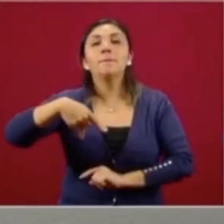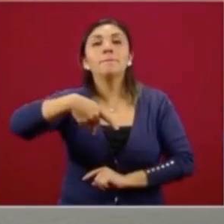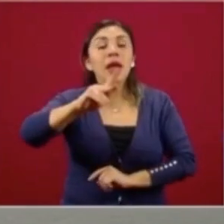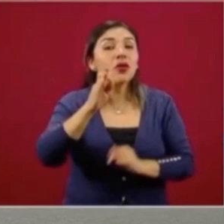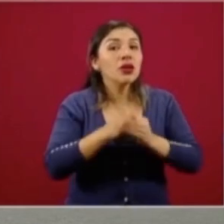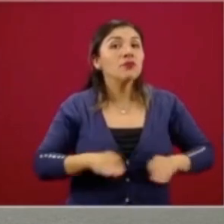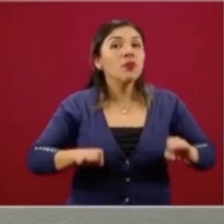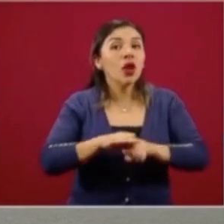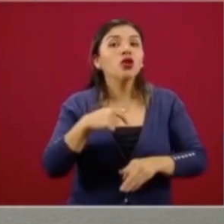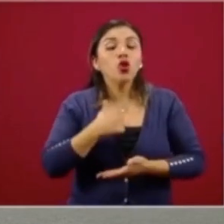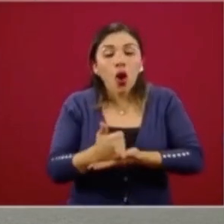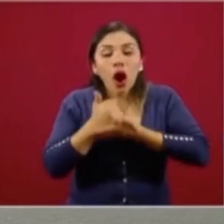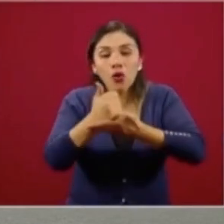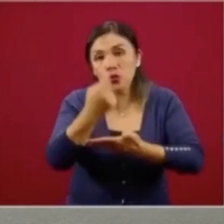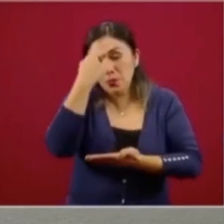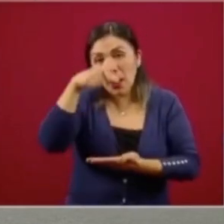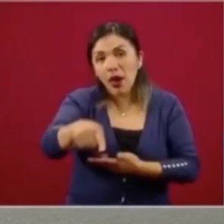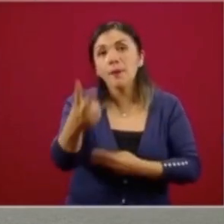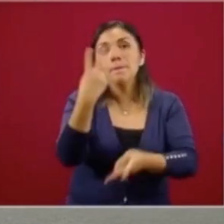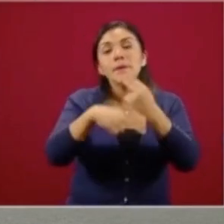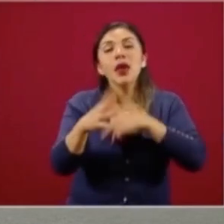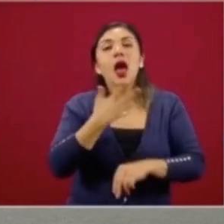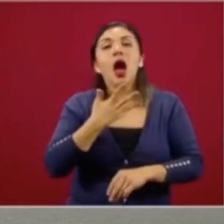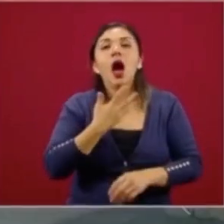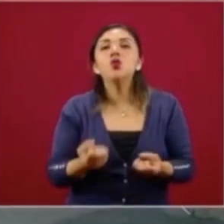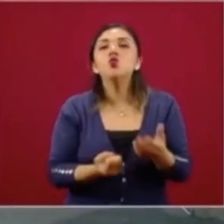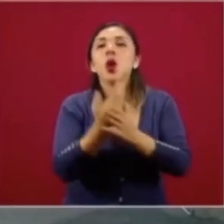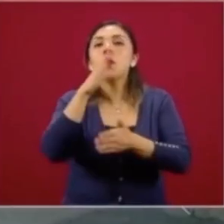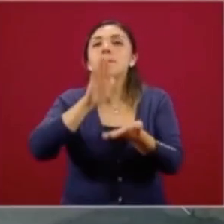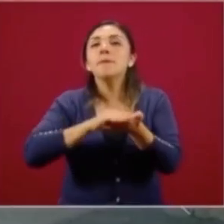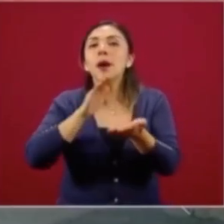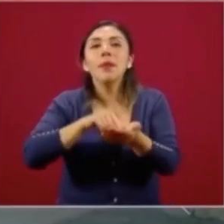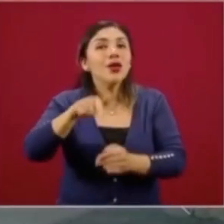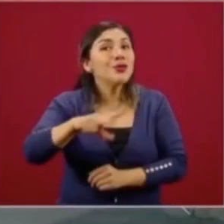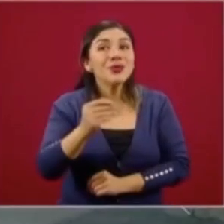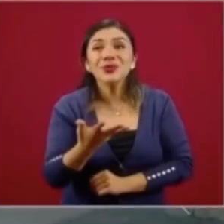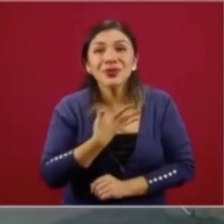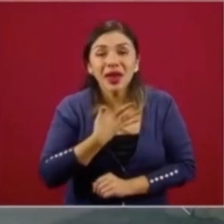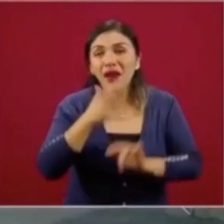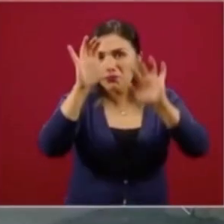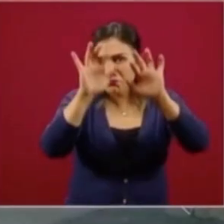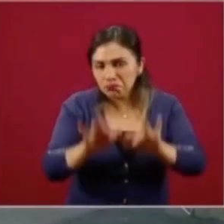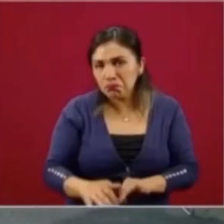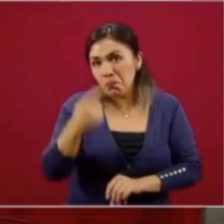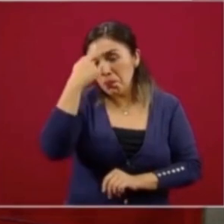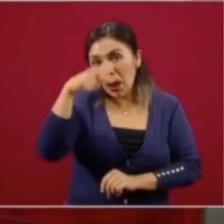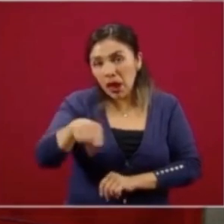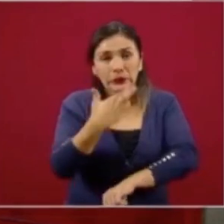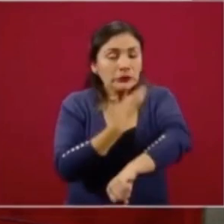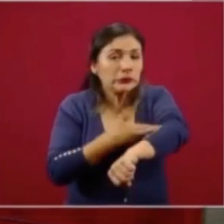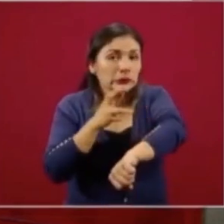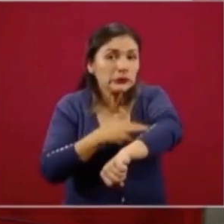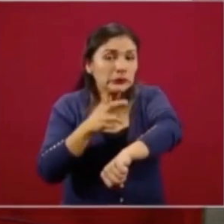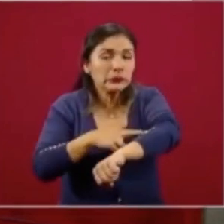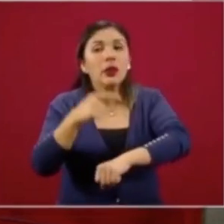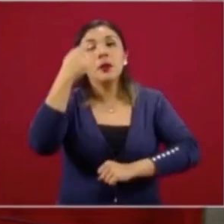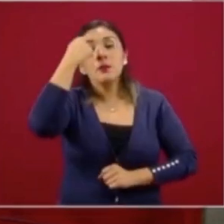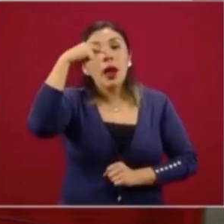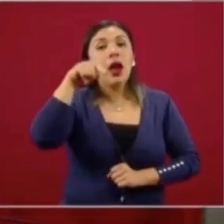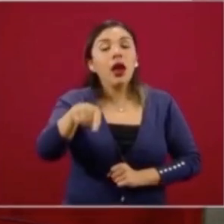fundamental es que les ayudemos a generar el documento que no tienen y que les tratemos de